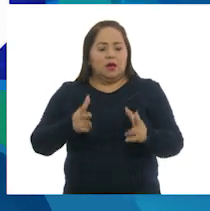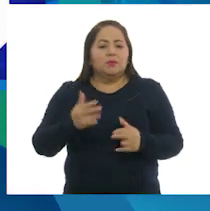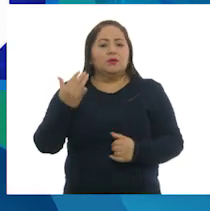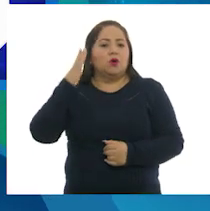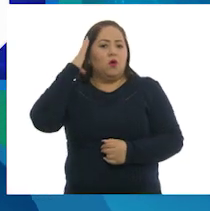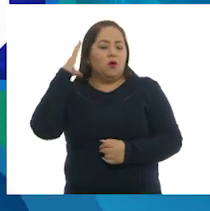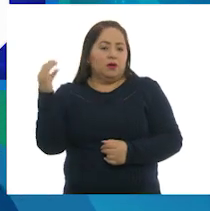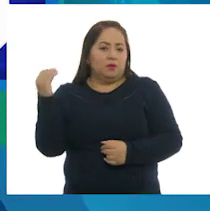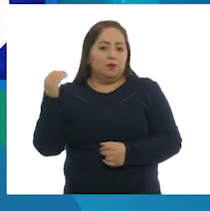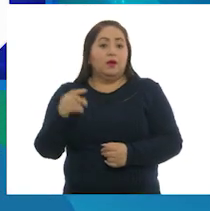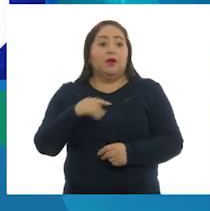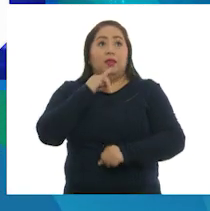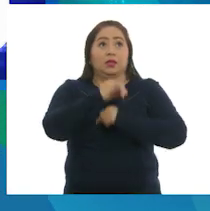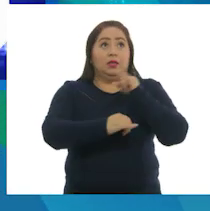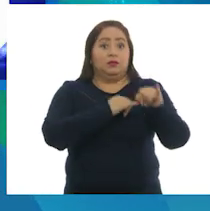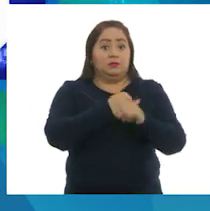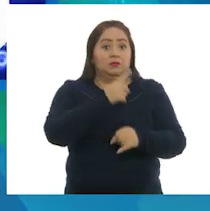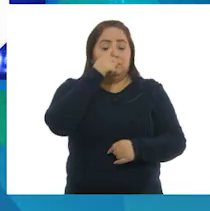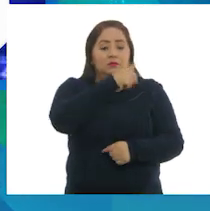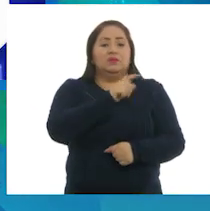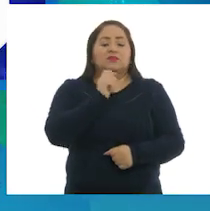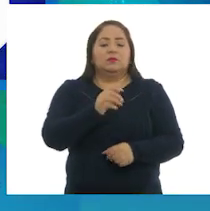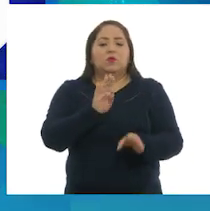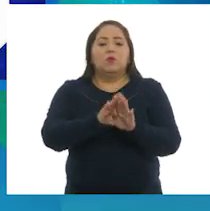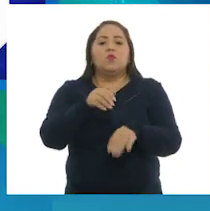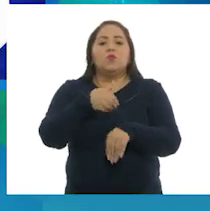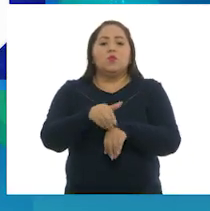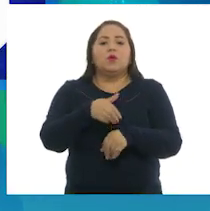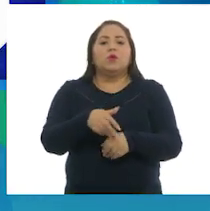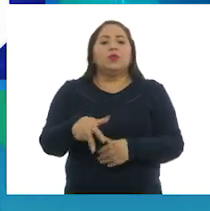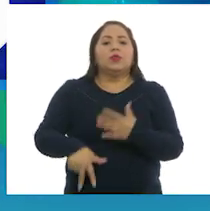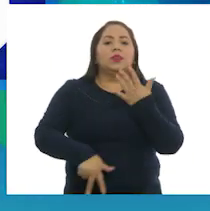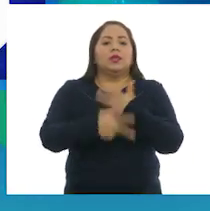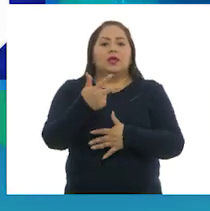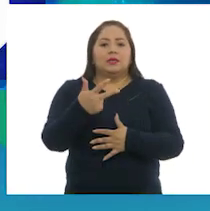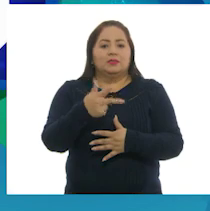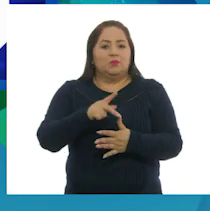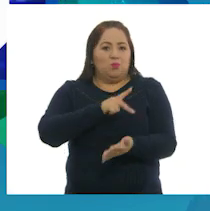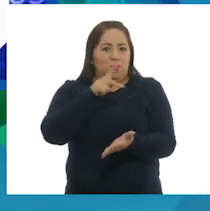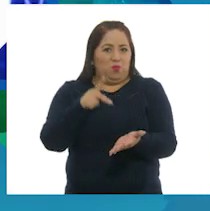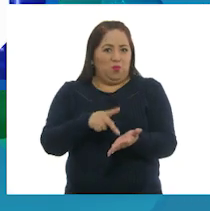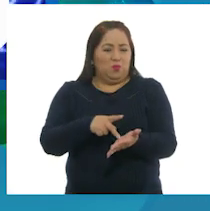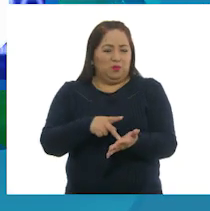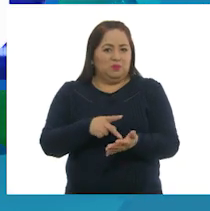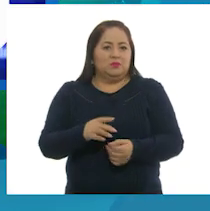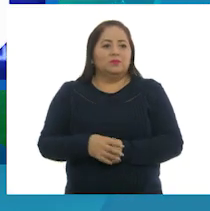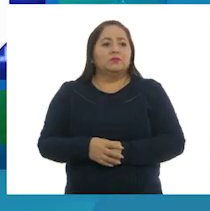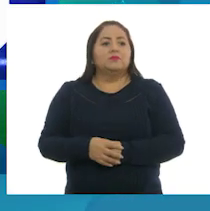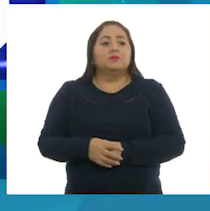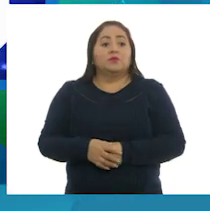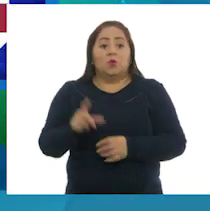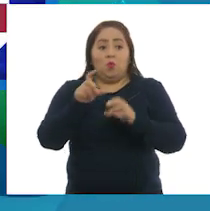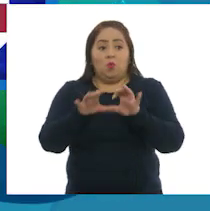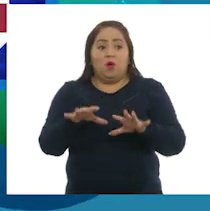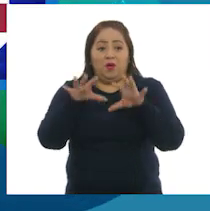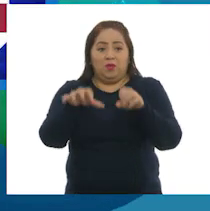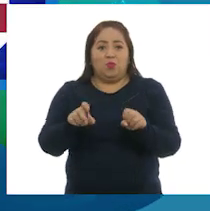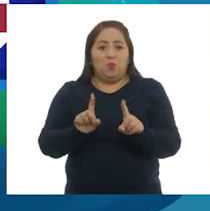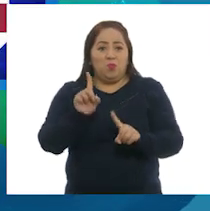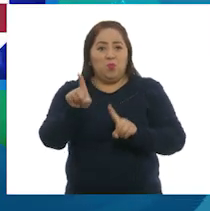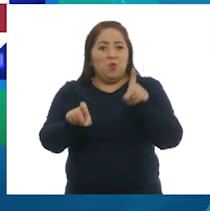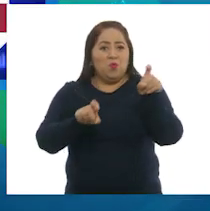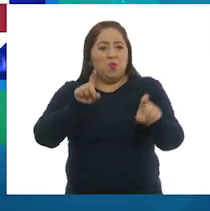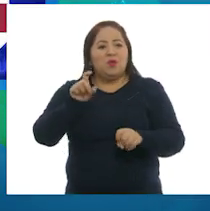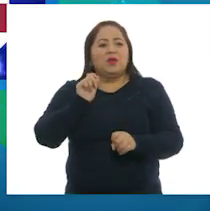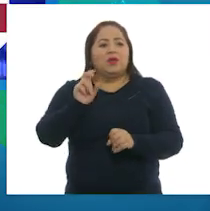Colima. Internacionalmente, ocupó el puesto número 13 en esta categoría. En la captura de pulpo, rebasó